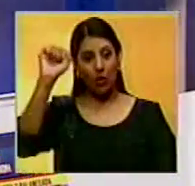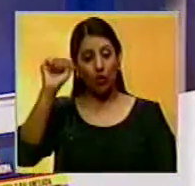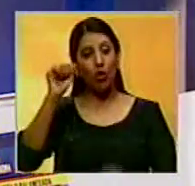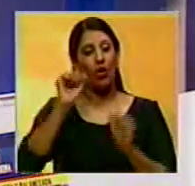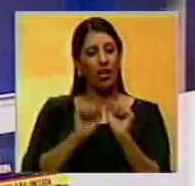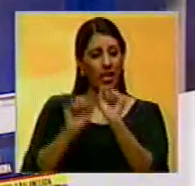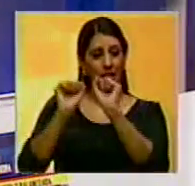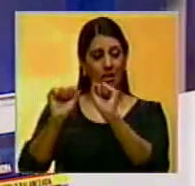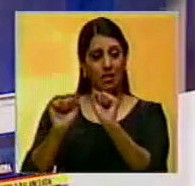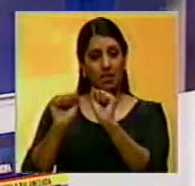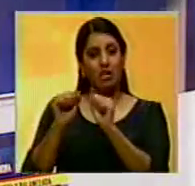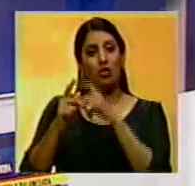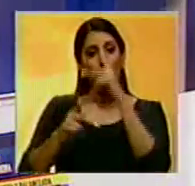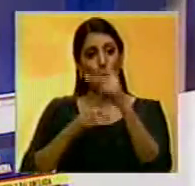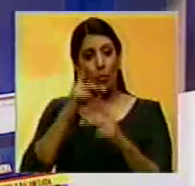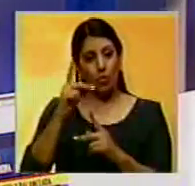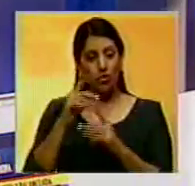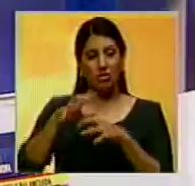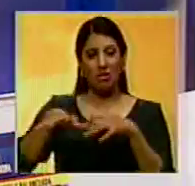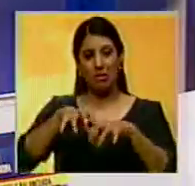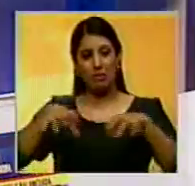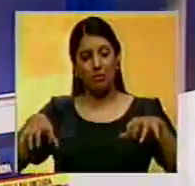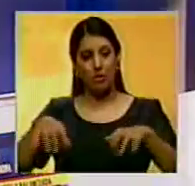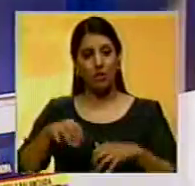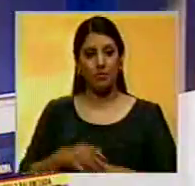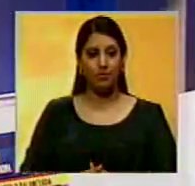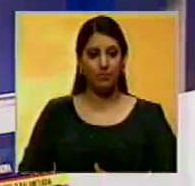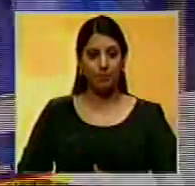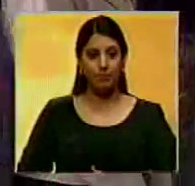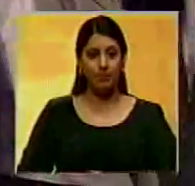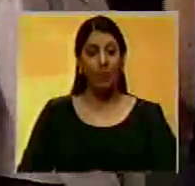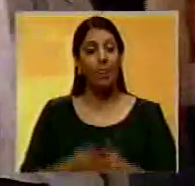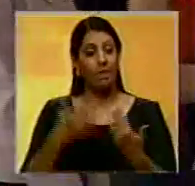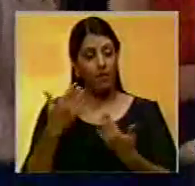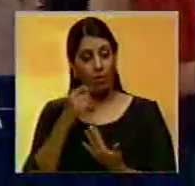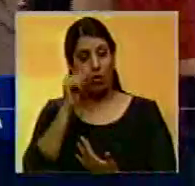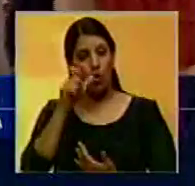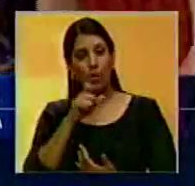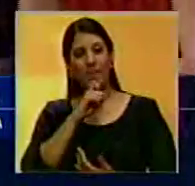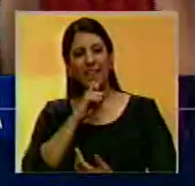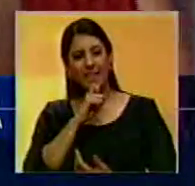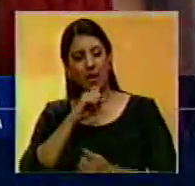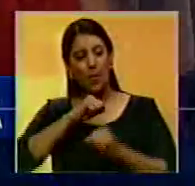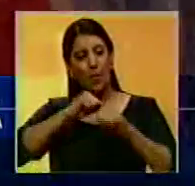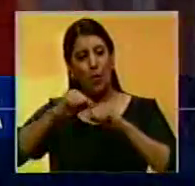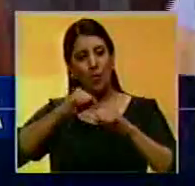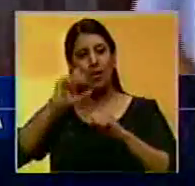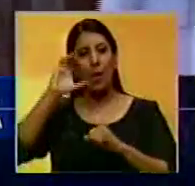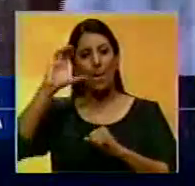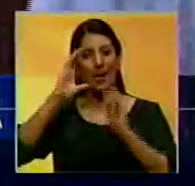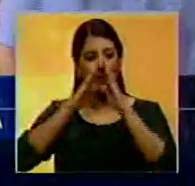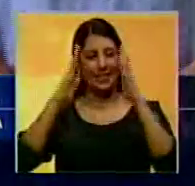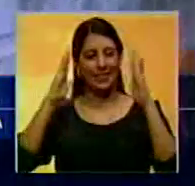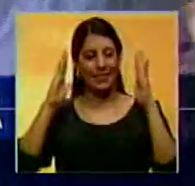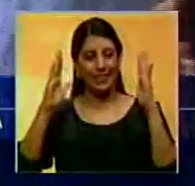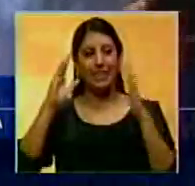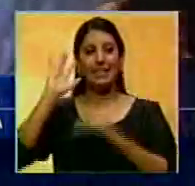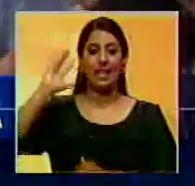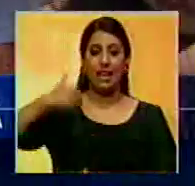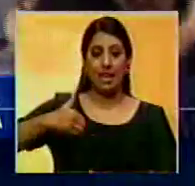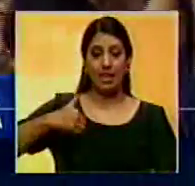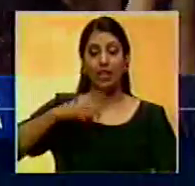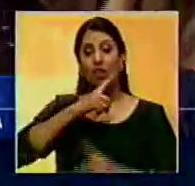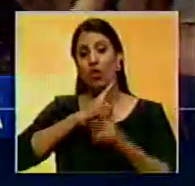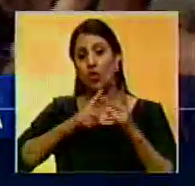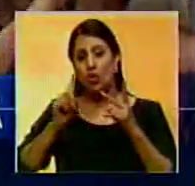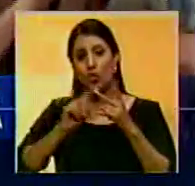y su rechazo a los procesos desestabilizadores en el continente. Manuel Bertoldi, del Movimiento Patria Grande Argentina y